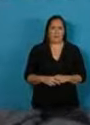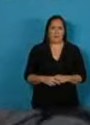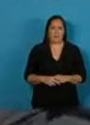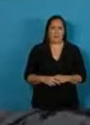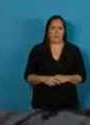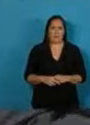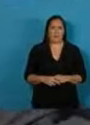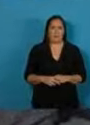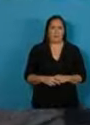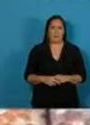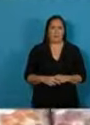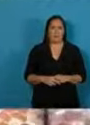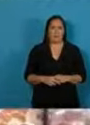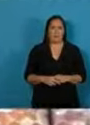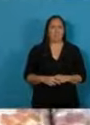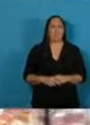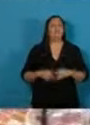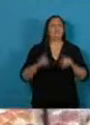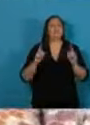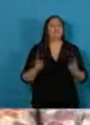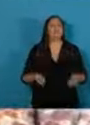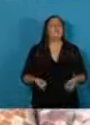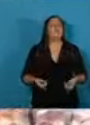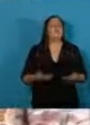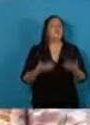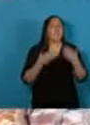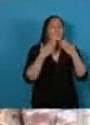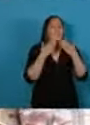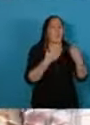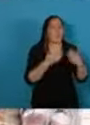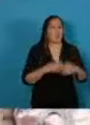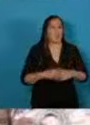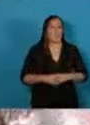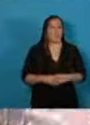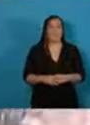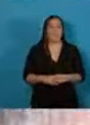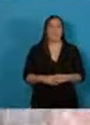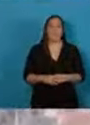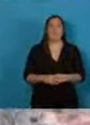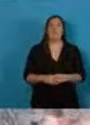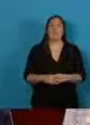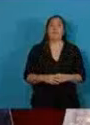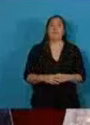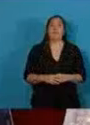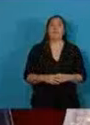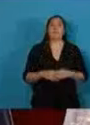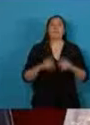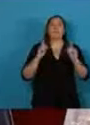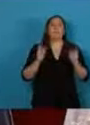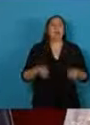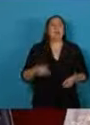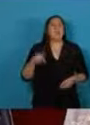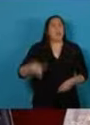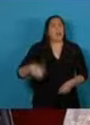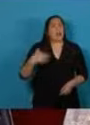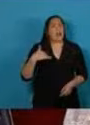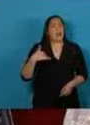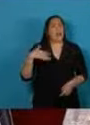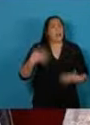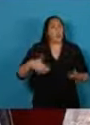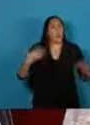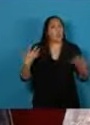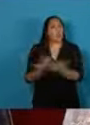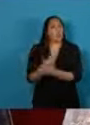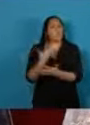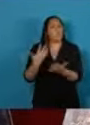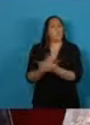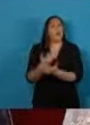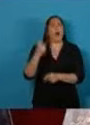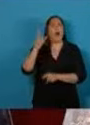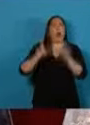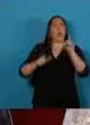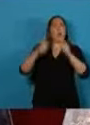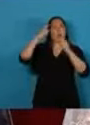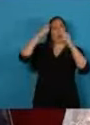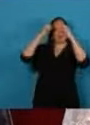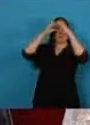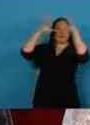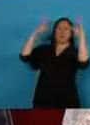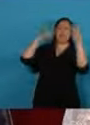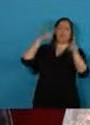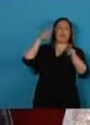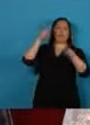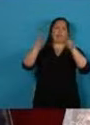también muchas gracias también en nuestra Argentina y mucho sufrimiento por los estereotipos los